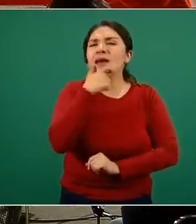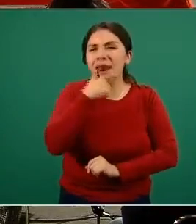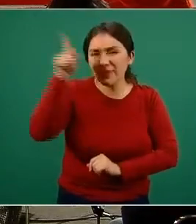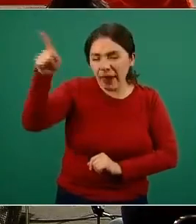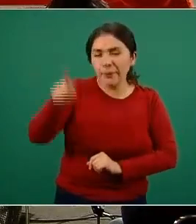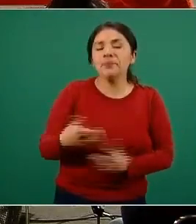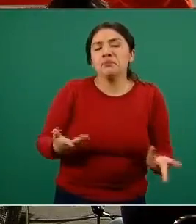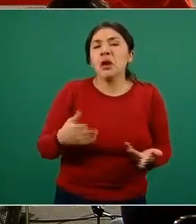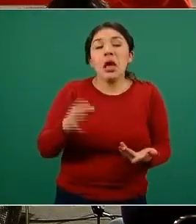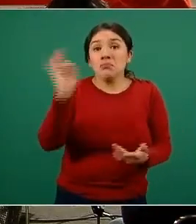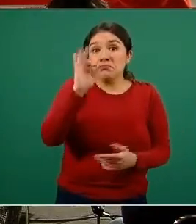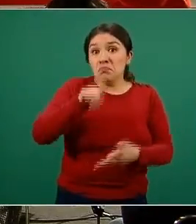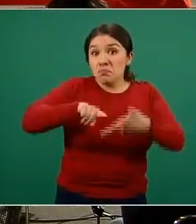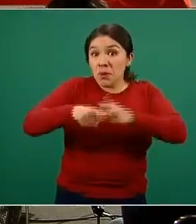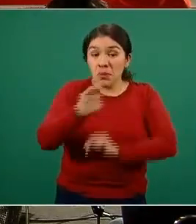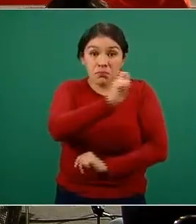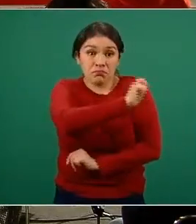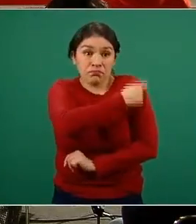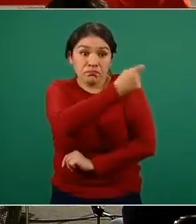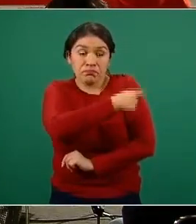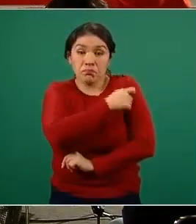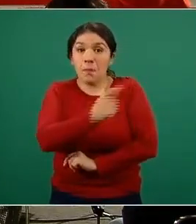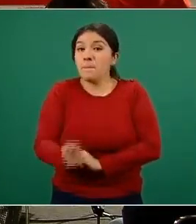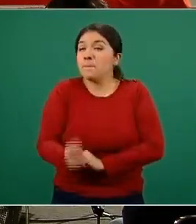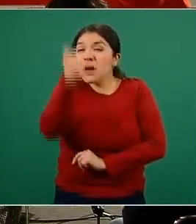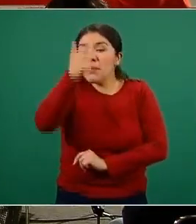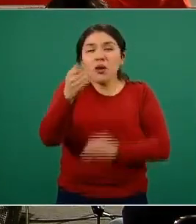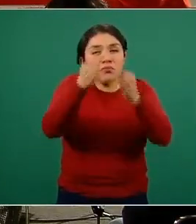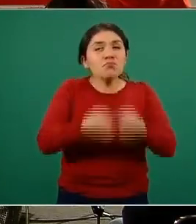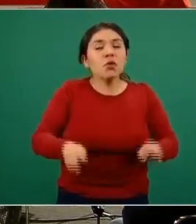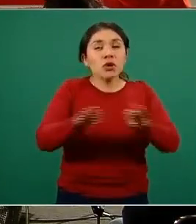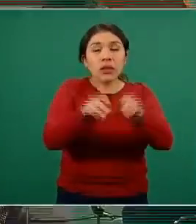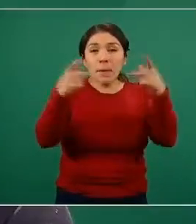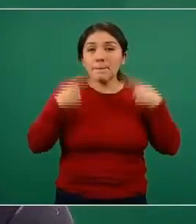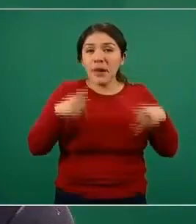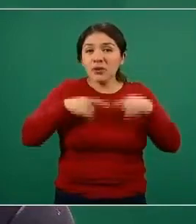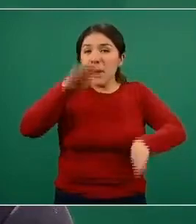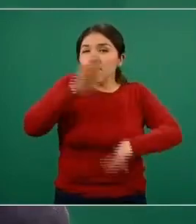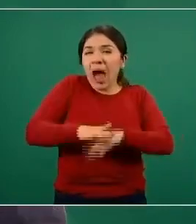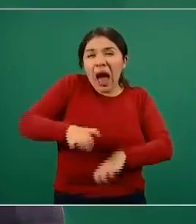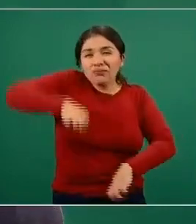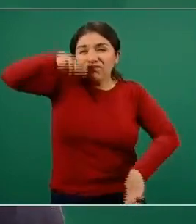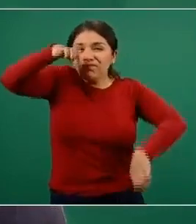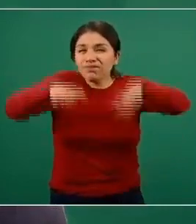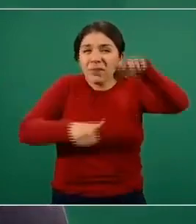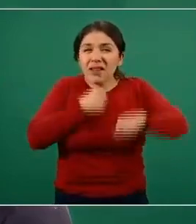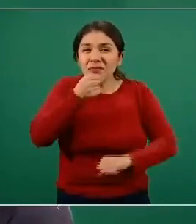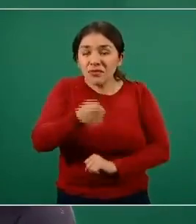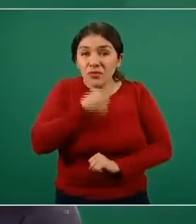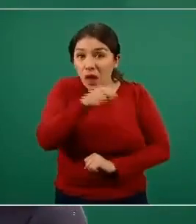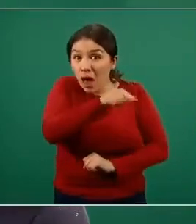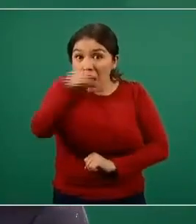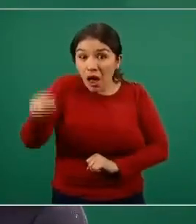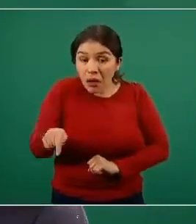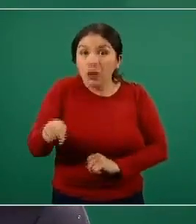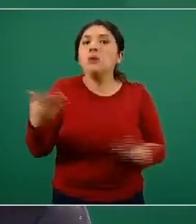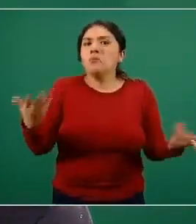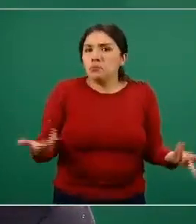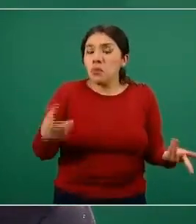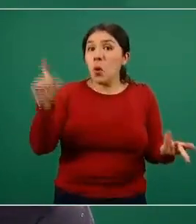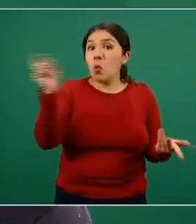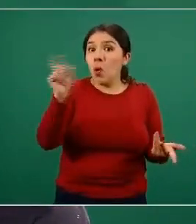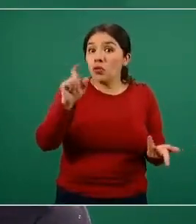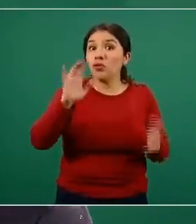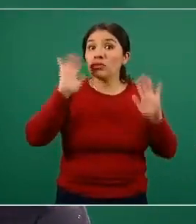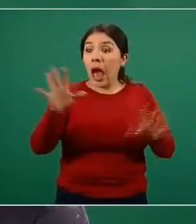empieza a vacunar, empezando por las poblaciones, las personas de mayor edad, al llegar a